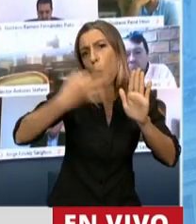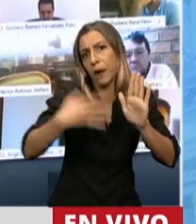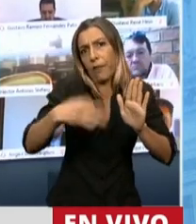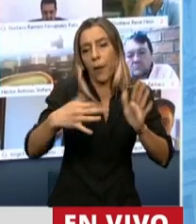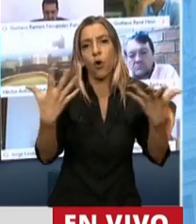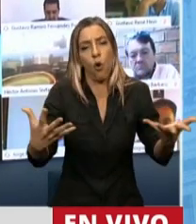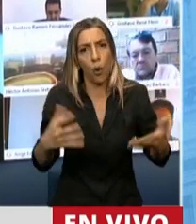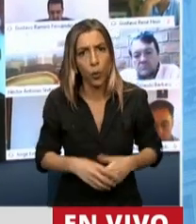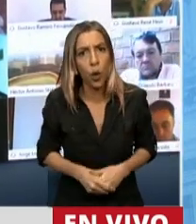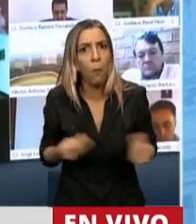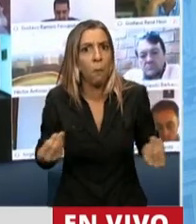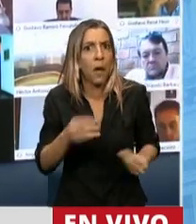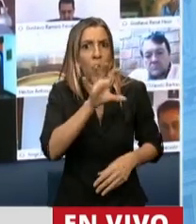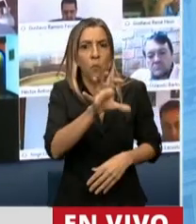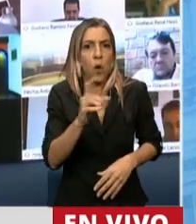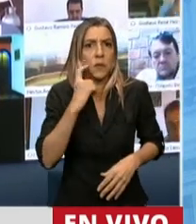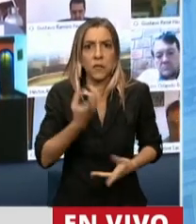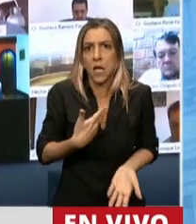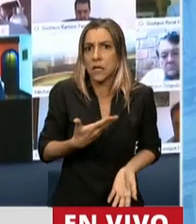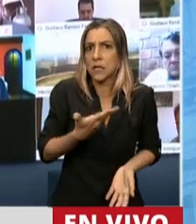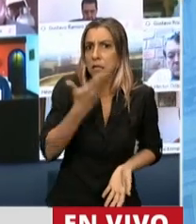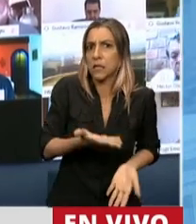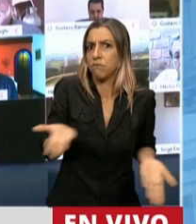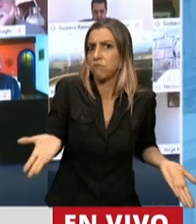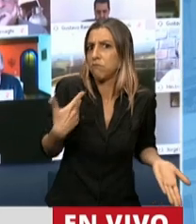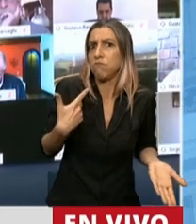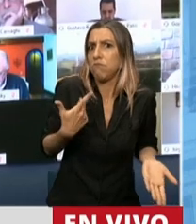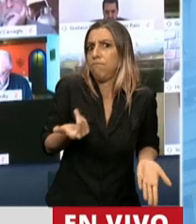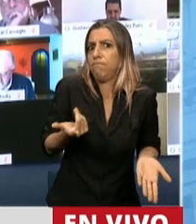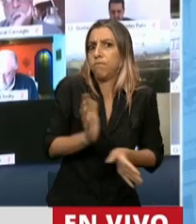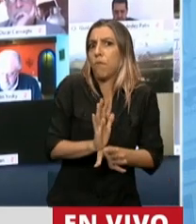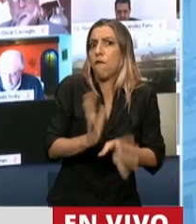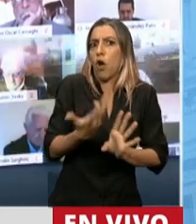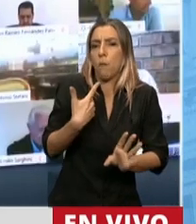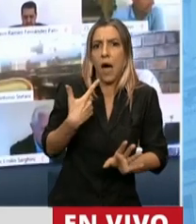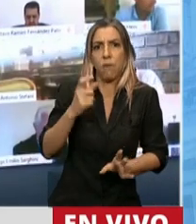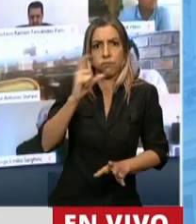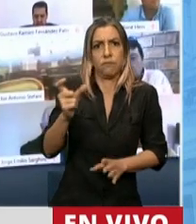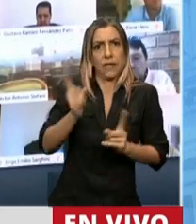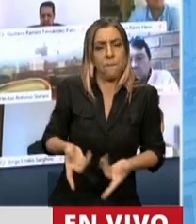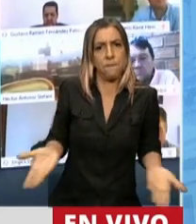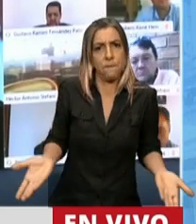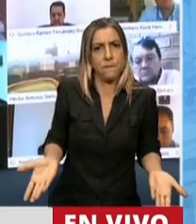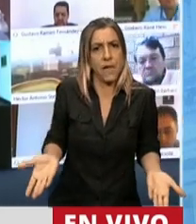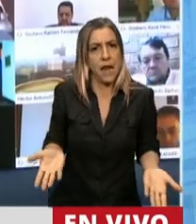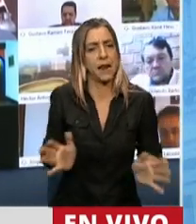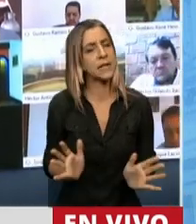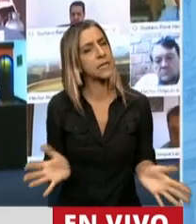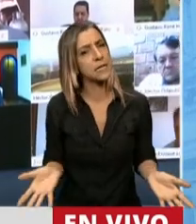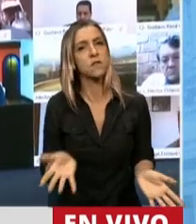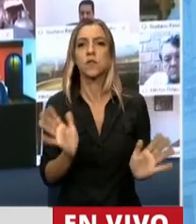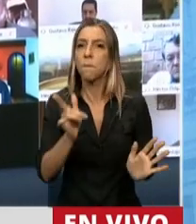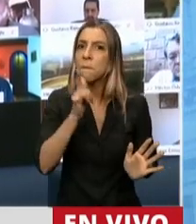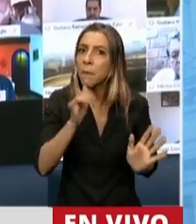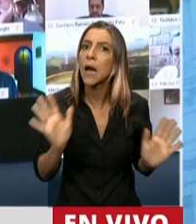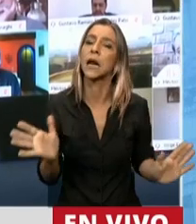sobre el tema de las restricciones de la provincia de San Luis porque esto también afecta a los puntanos. Mire, presidente, creo que el gobierno